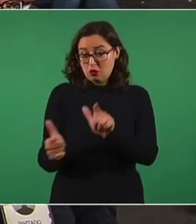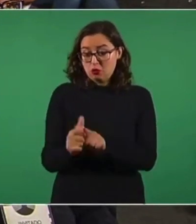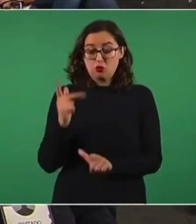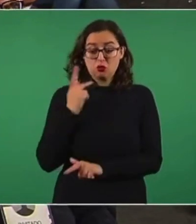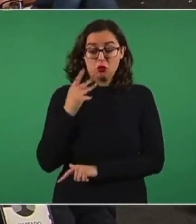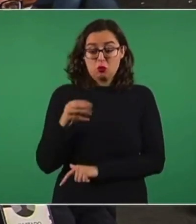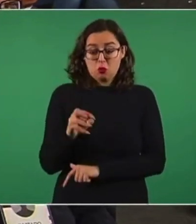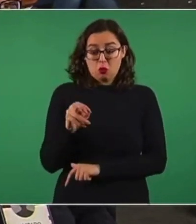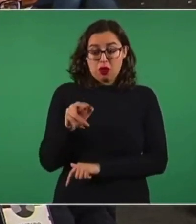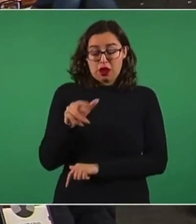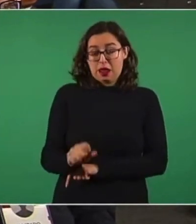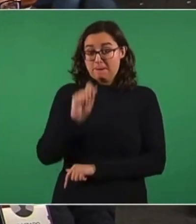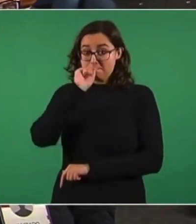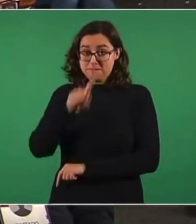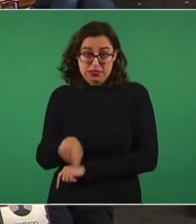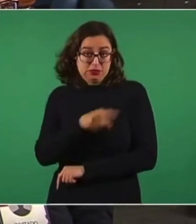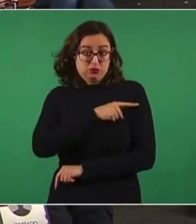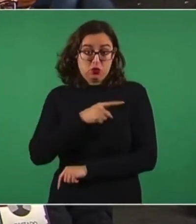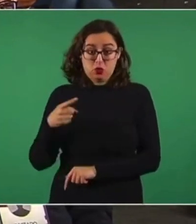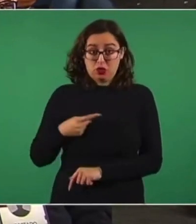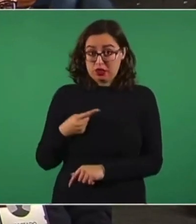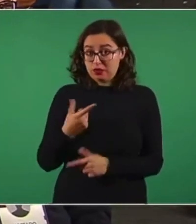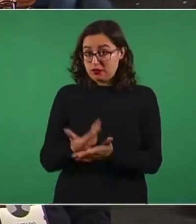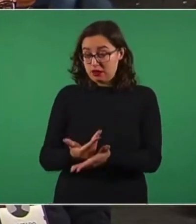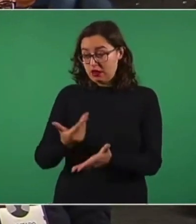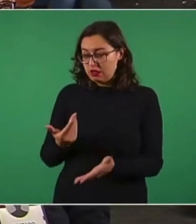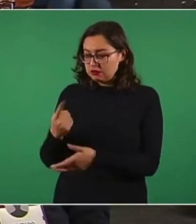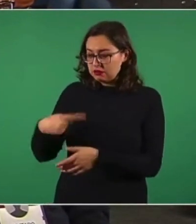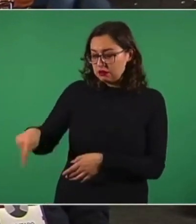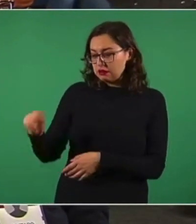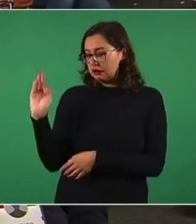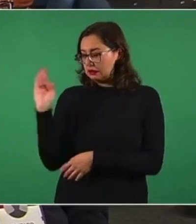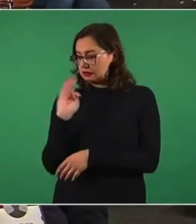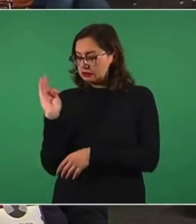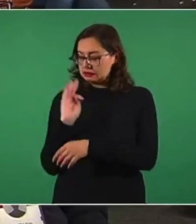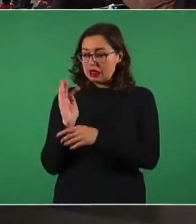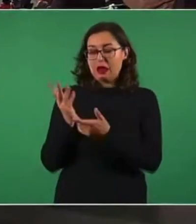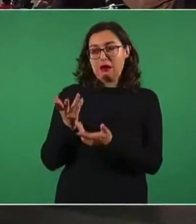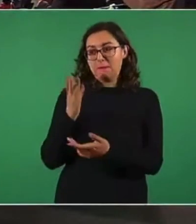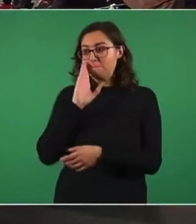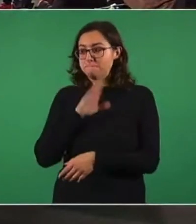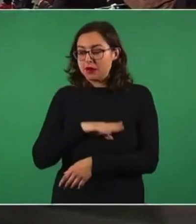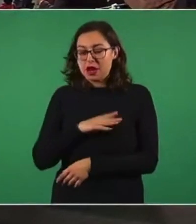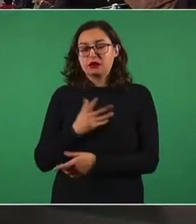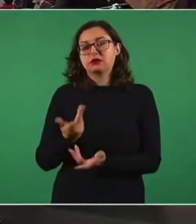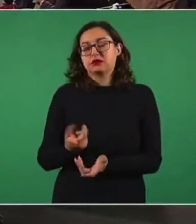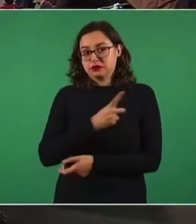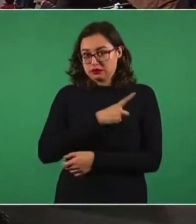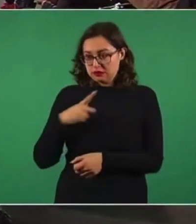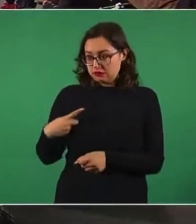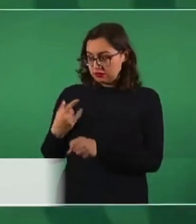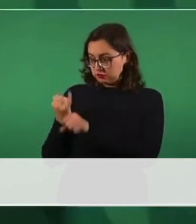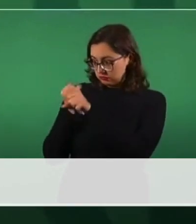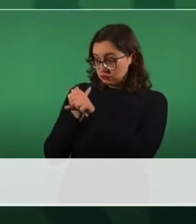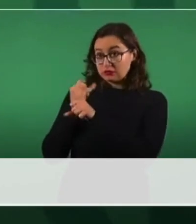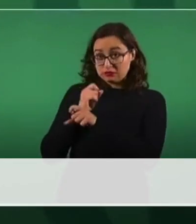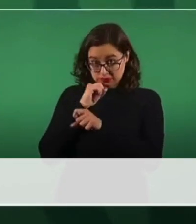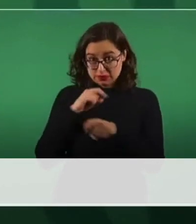sean, pues para que no les afecte si dejan alguna irregularidad, presidente? Sí, yo lo recomendaría eso,